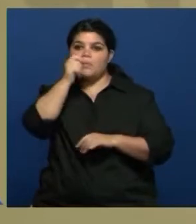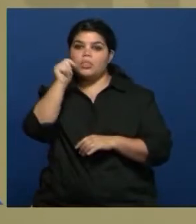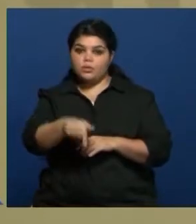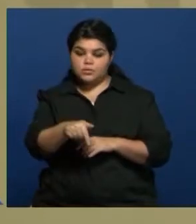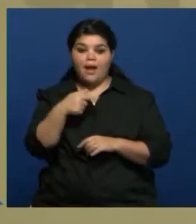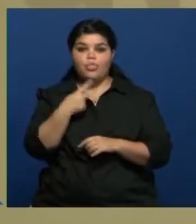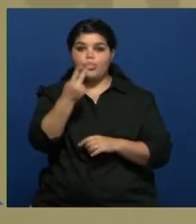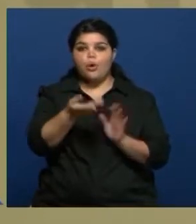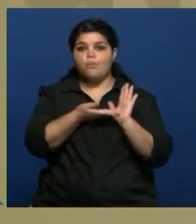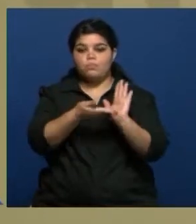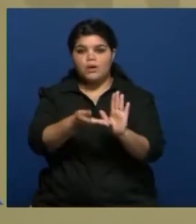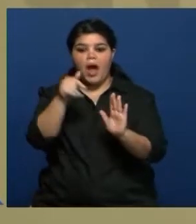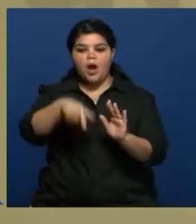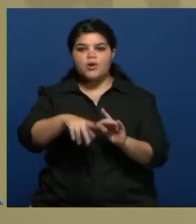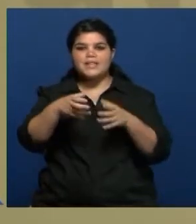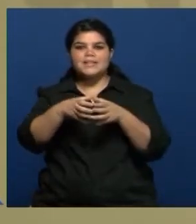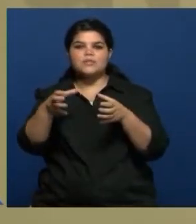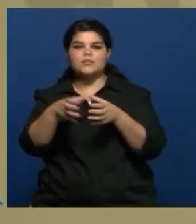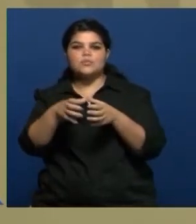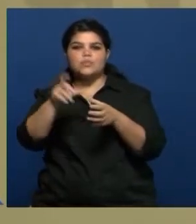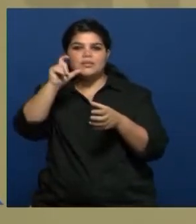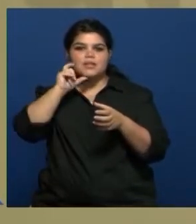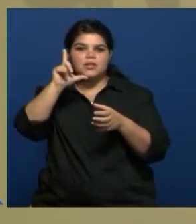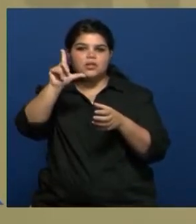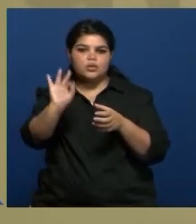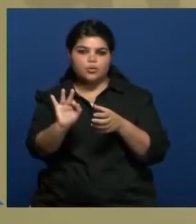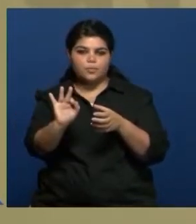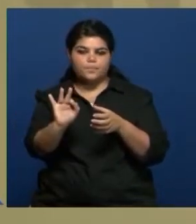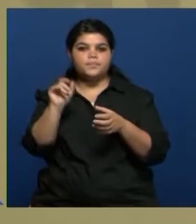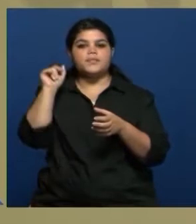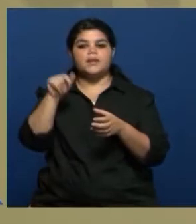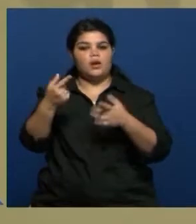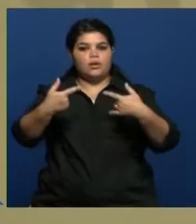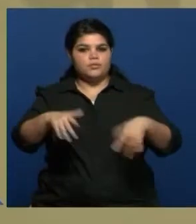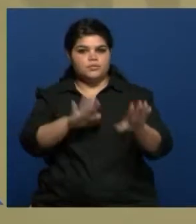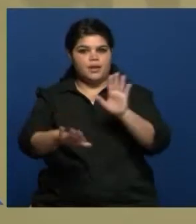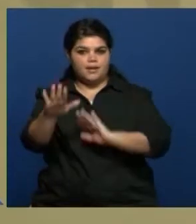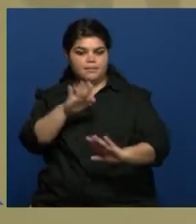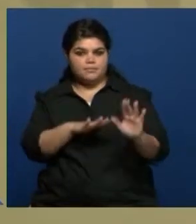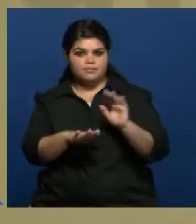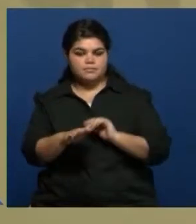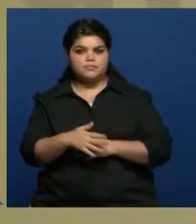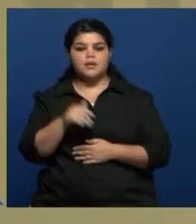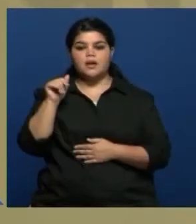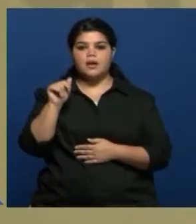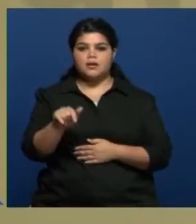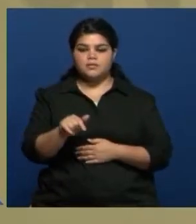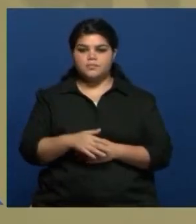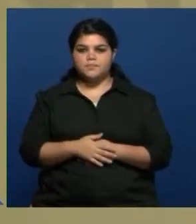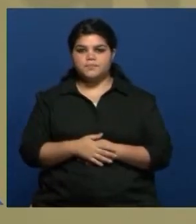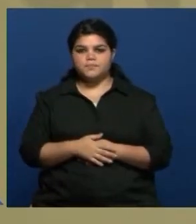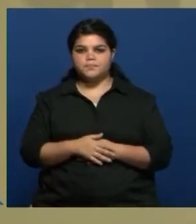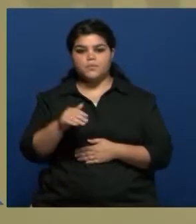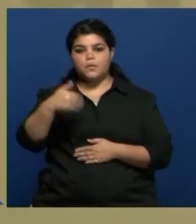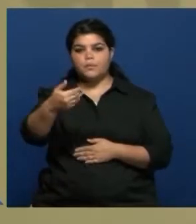Mendoza. Pero ahora hablamos de este Ciclo Canapé. Estas producciones, estas escenas que llevaron a un show